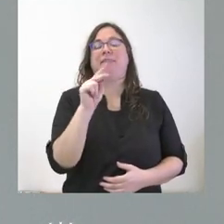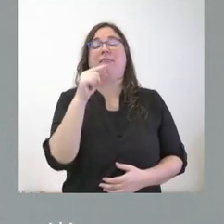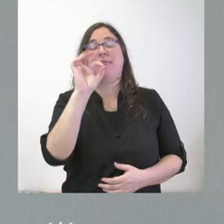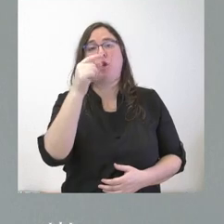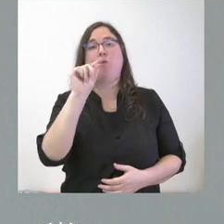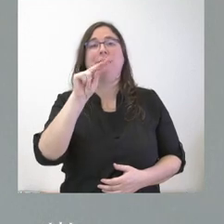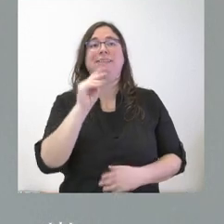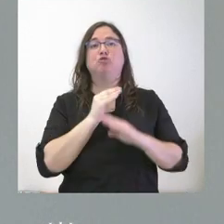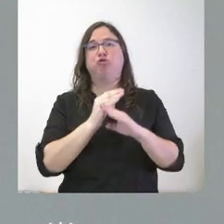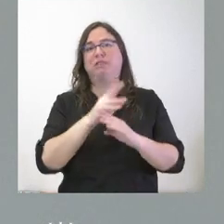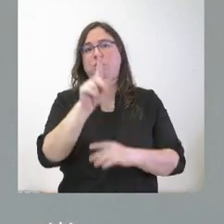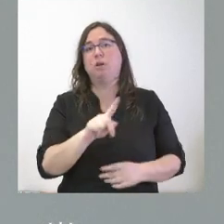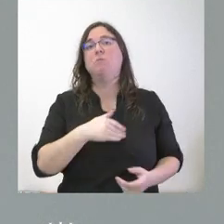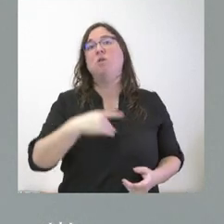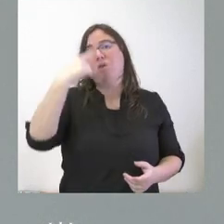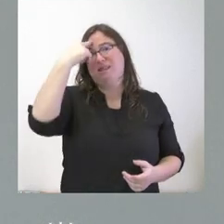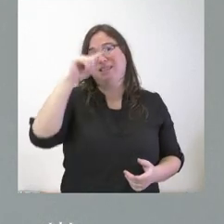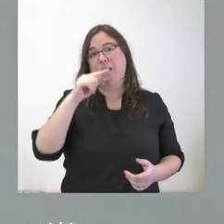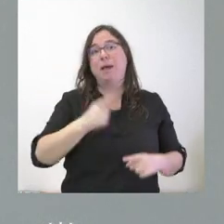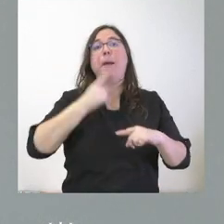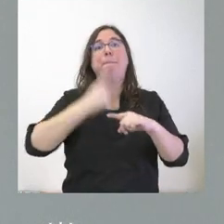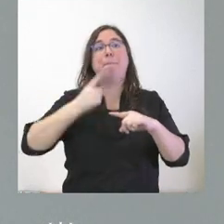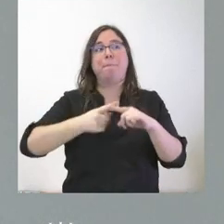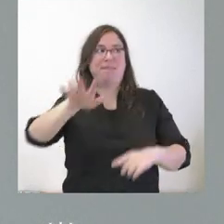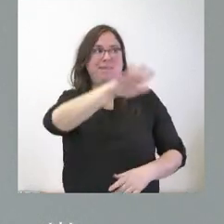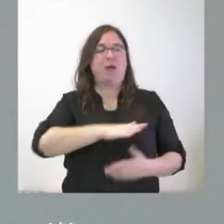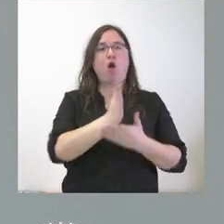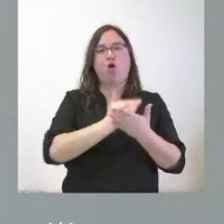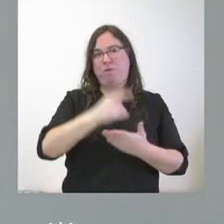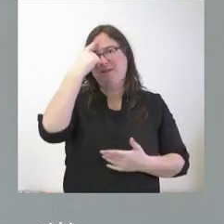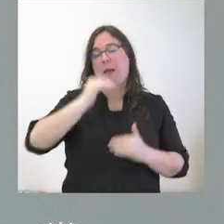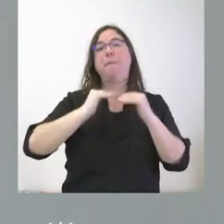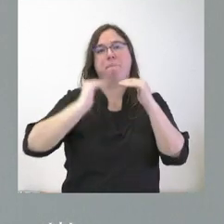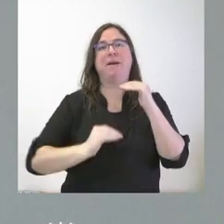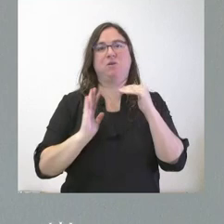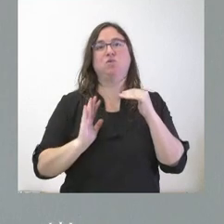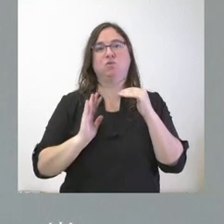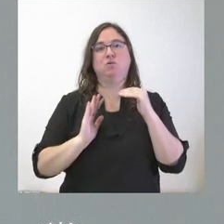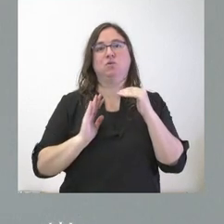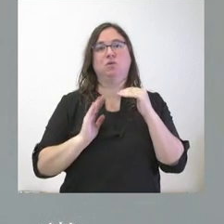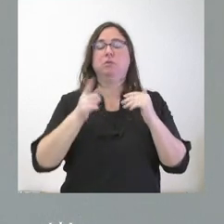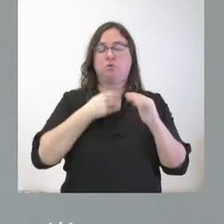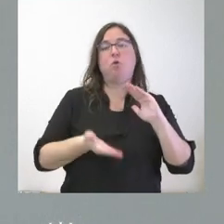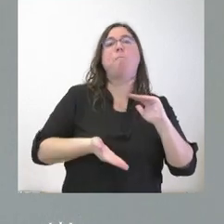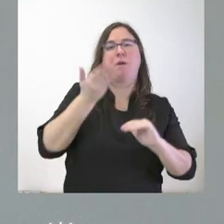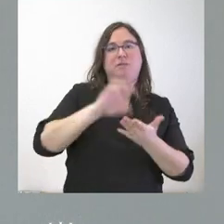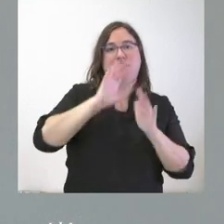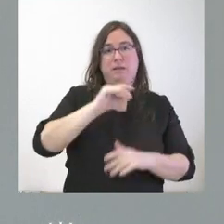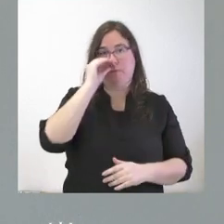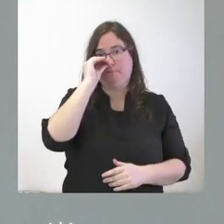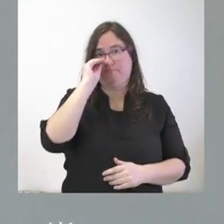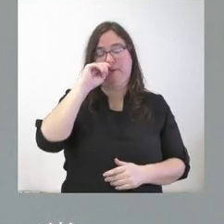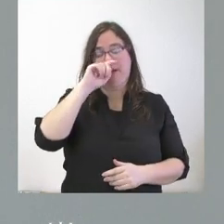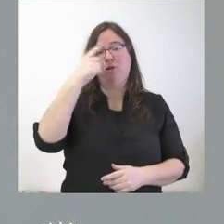estoy convencido que saben cuál es la cantidad media del conjunto de las comunidades autónomas, que es menor que la que otorgamos en Castilla y León, y